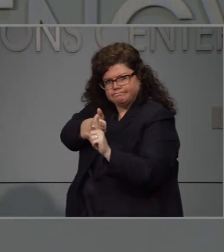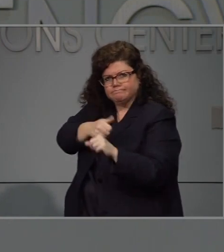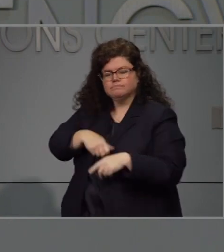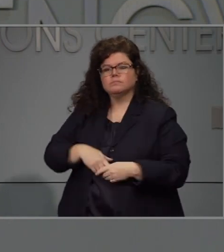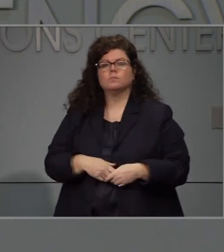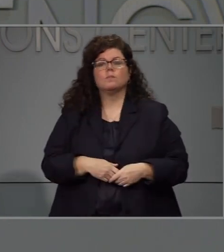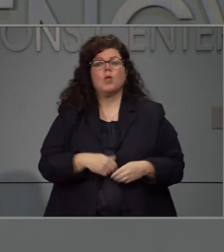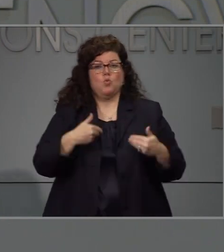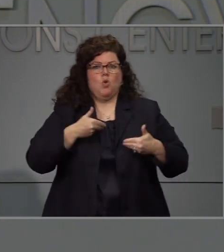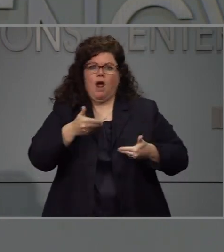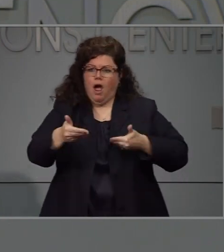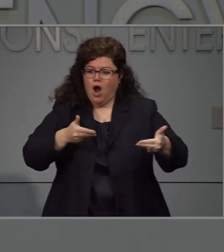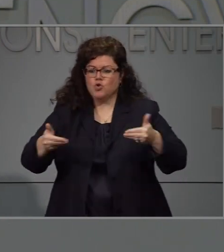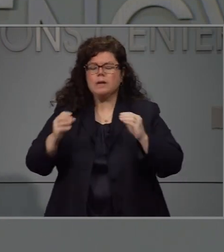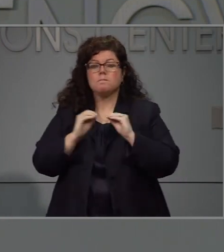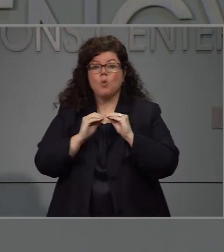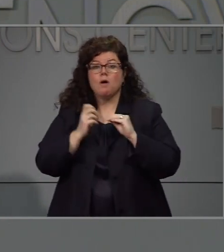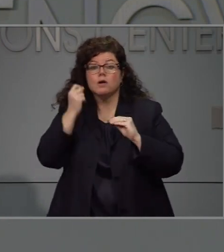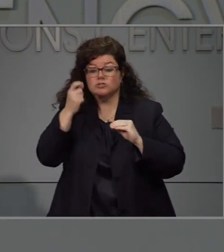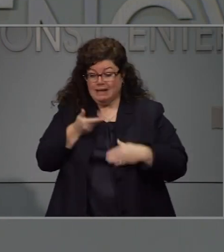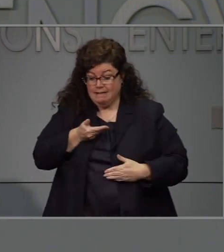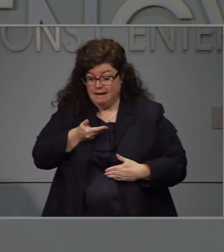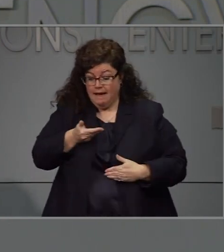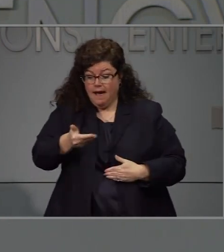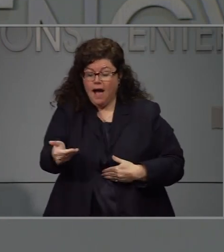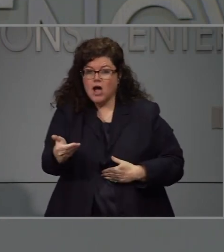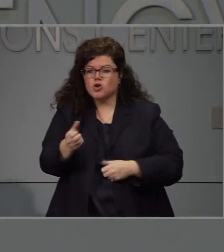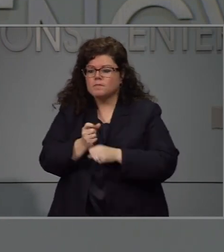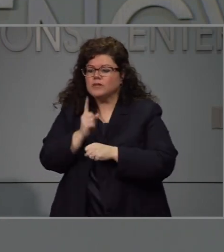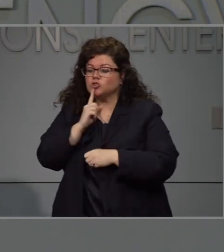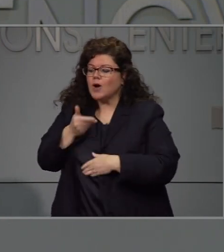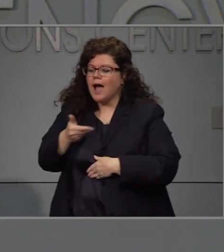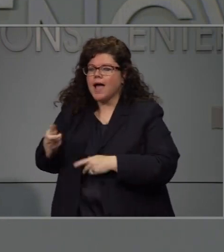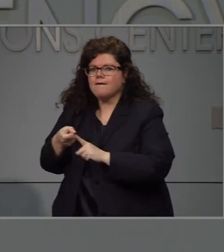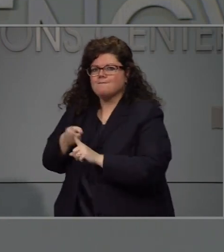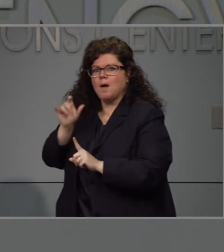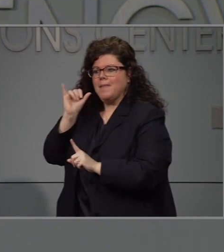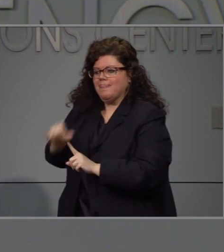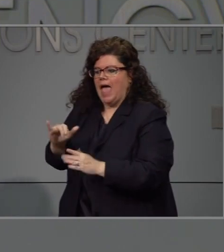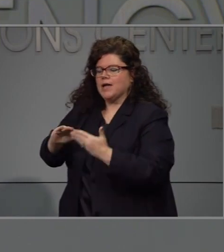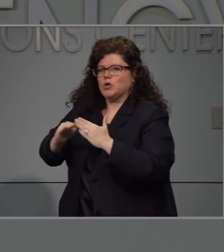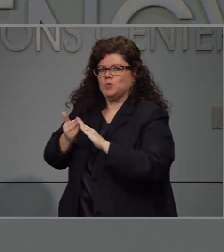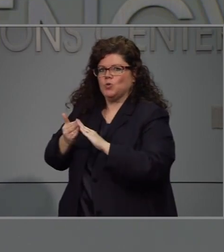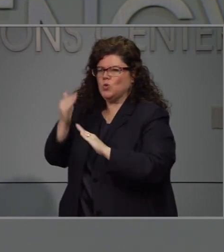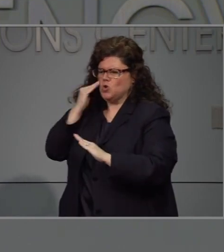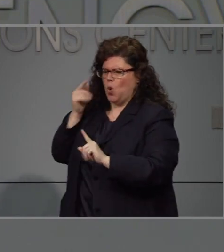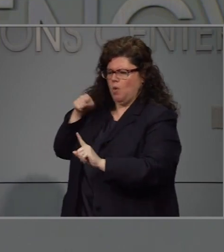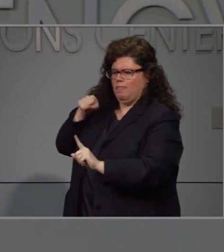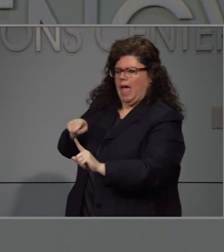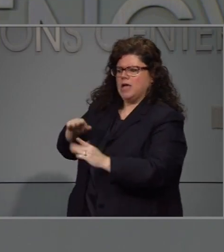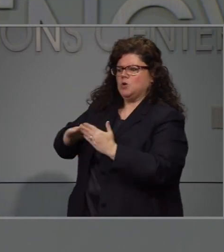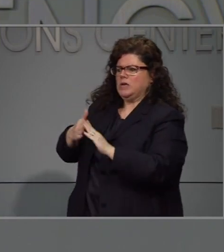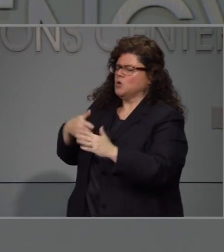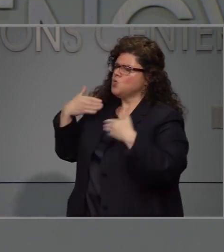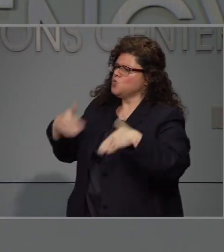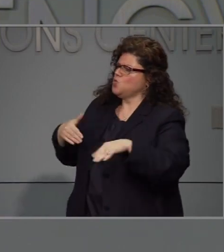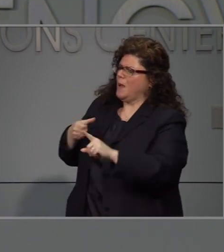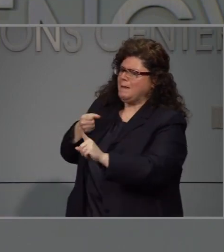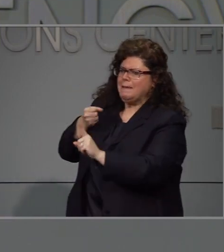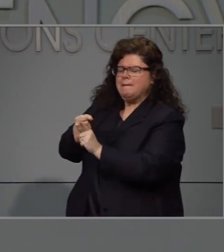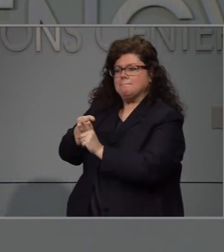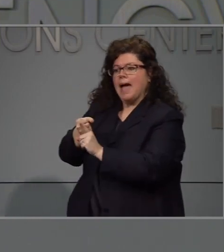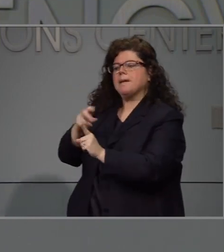colaborativa ha estado contratando. de una manera que estamos incorporando a personas de las comunidades que